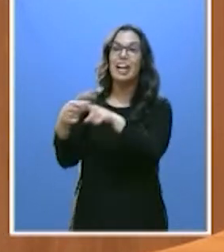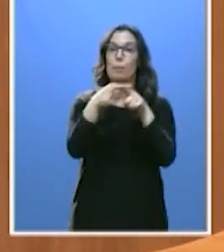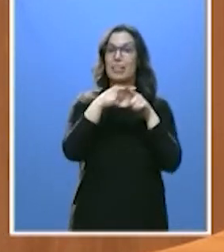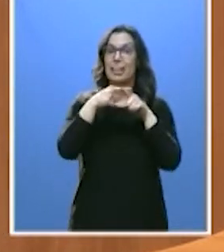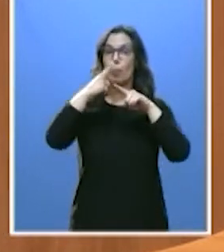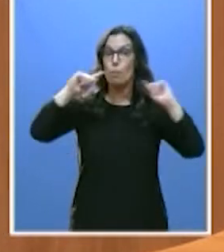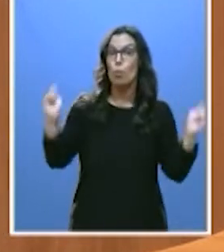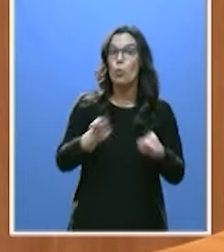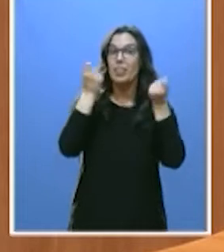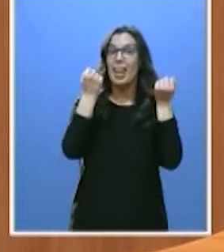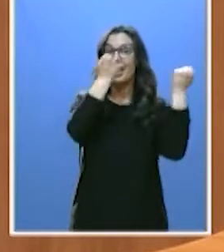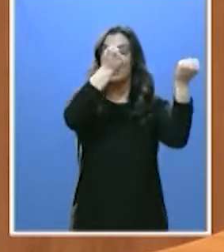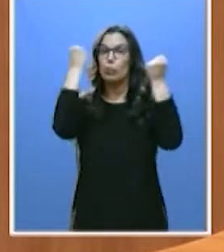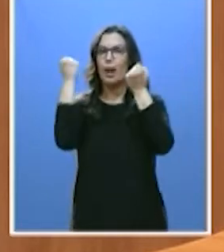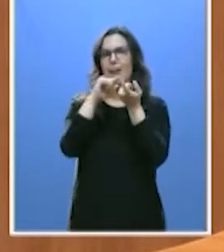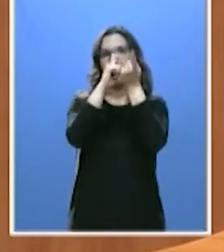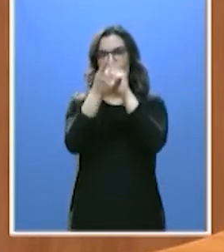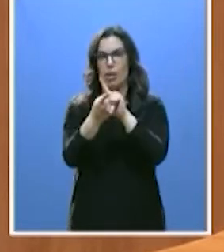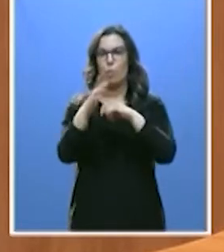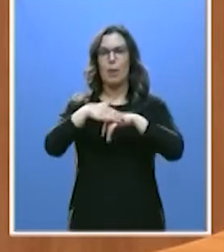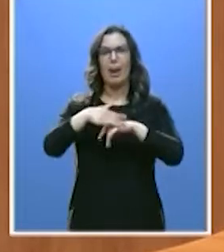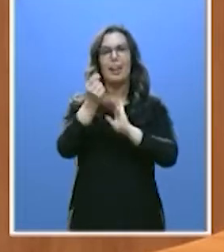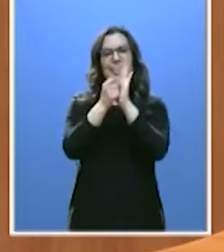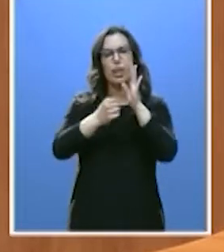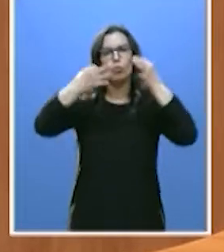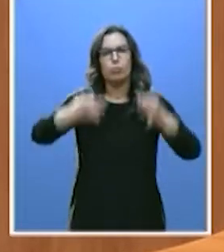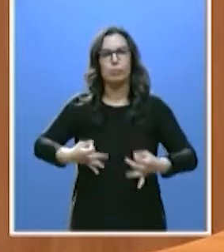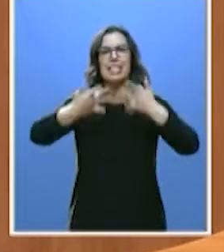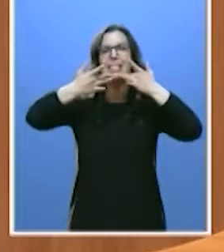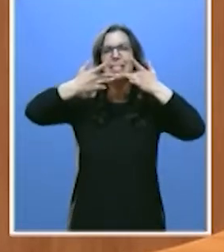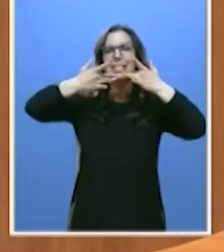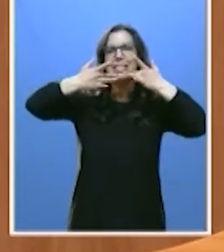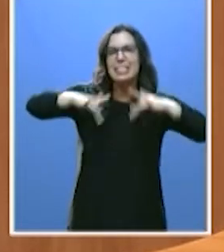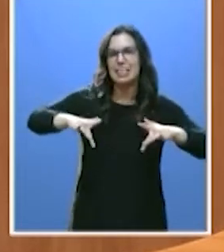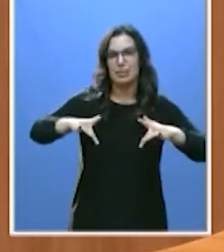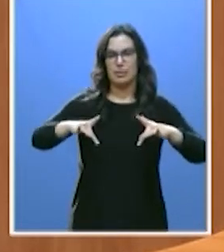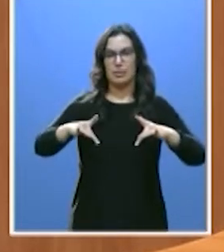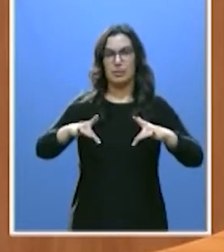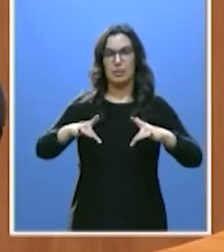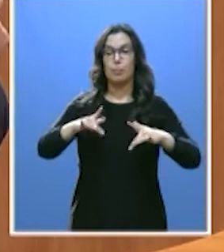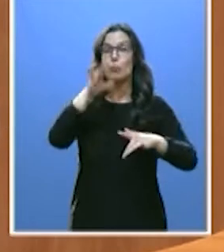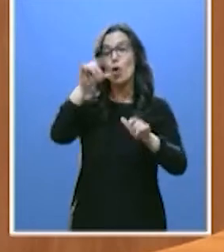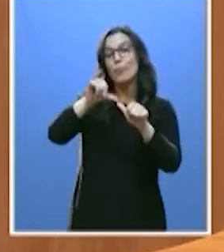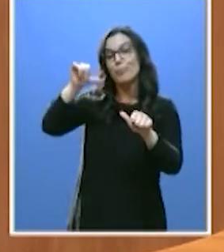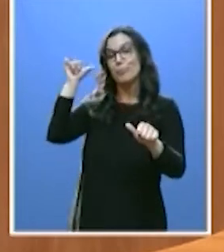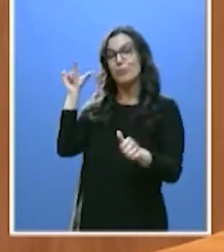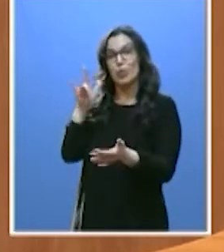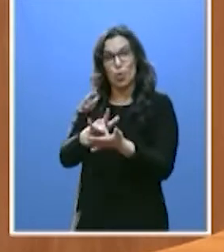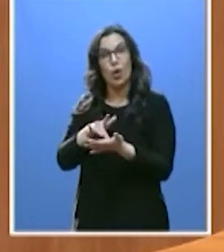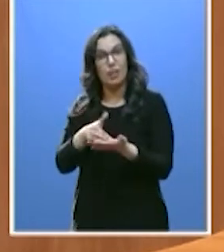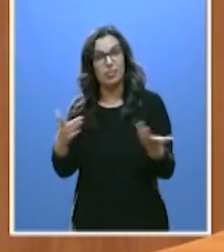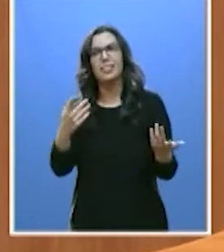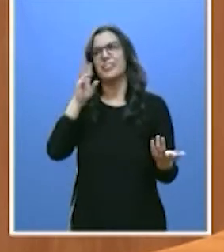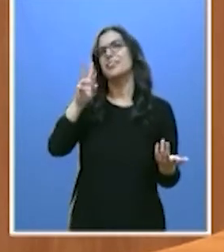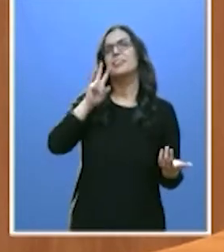institucional para que sean objetivos. Para que no ocurra eso que ocurría, como